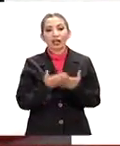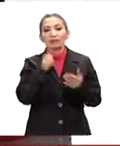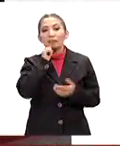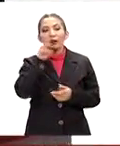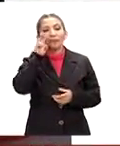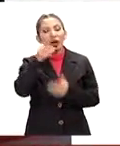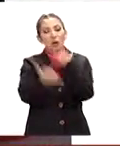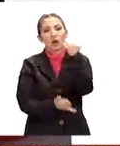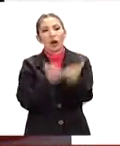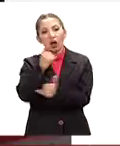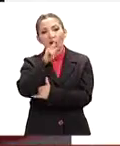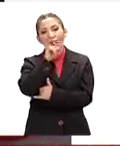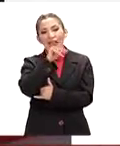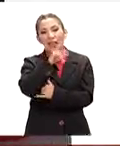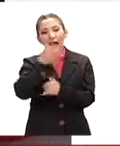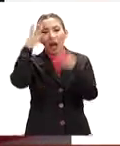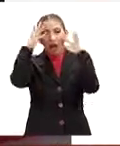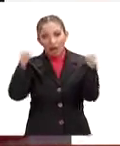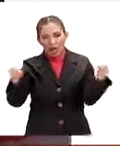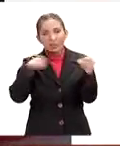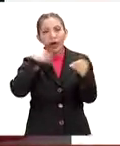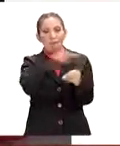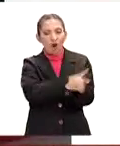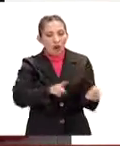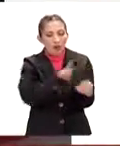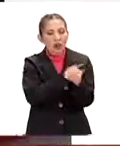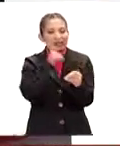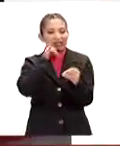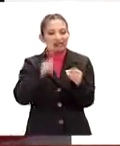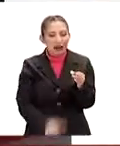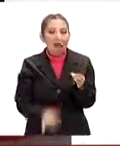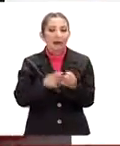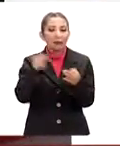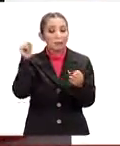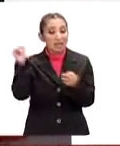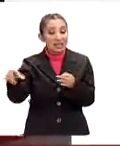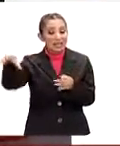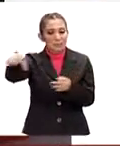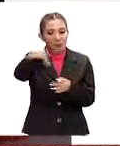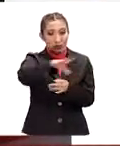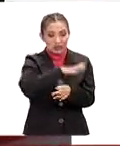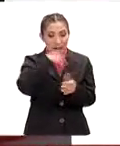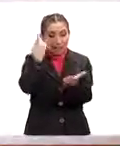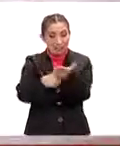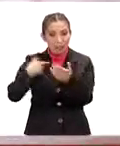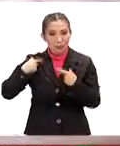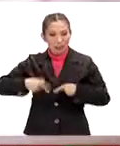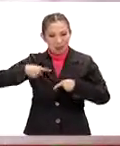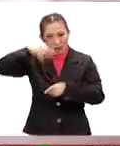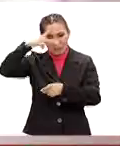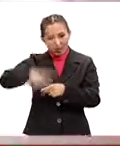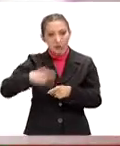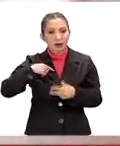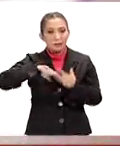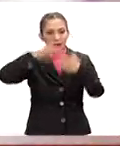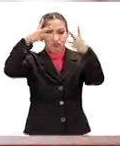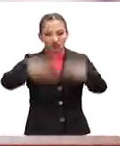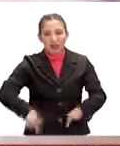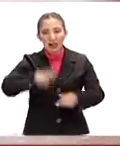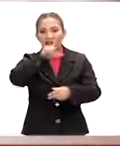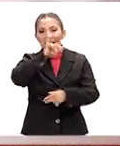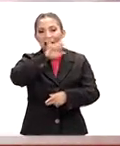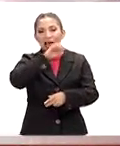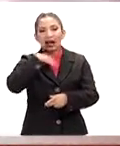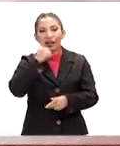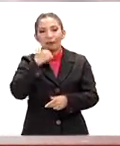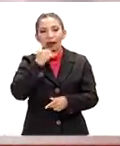también partidos de las ligas holandesas, portuguesas, italianas, justo donde están los mexicanos jugando. Y por eso, pues, arrancamos con la liga